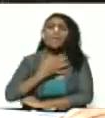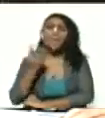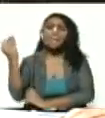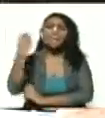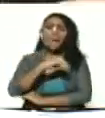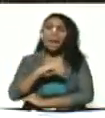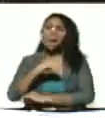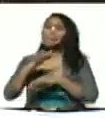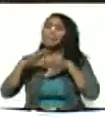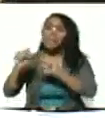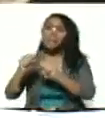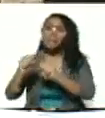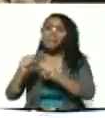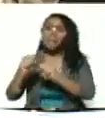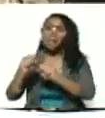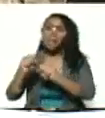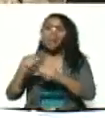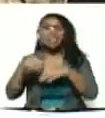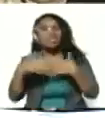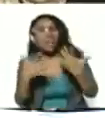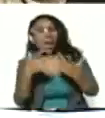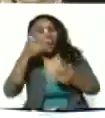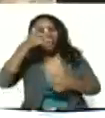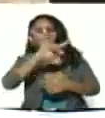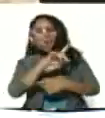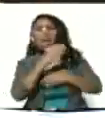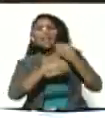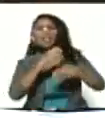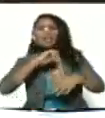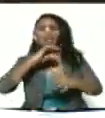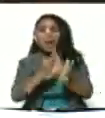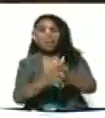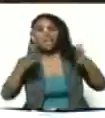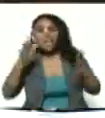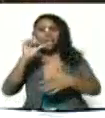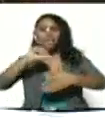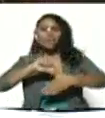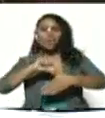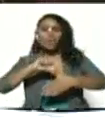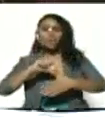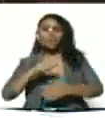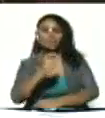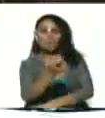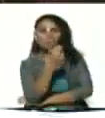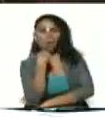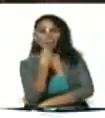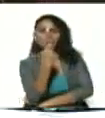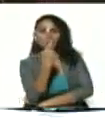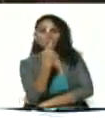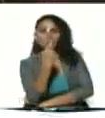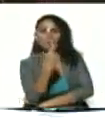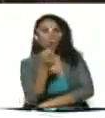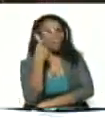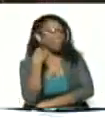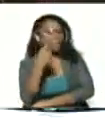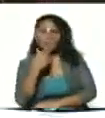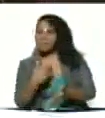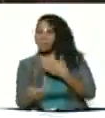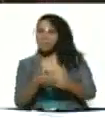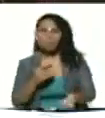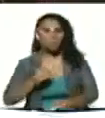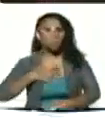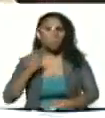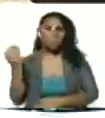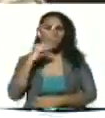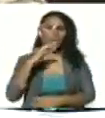imperialismo que el pueblo que hizo la historia grande de Sudamérica jamás jamás jamás podrán más